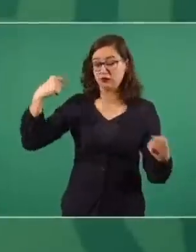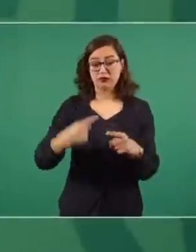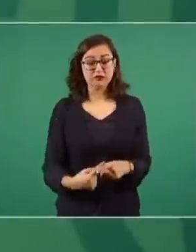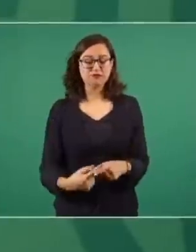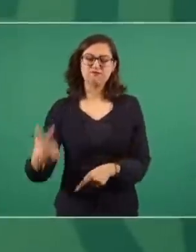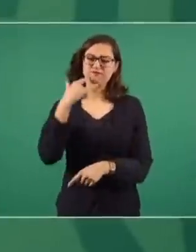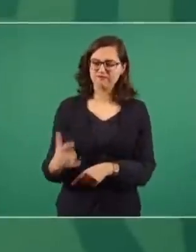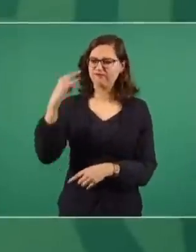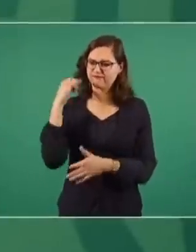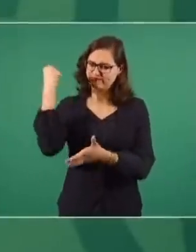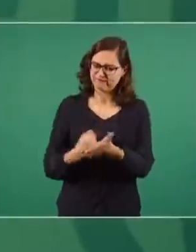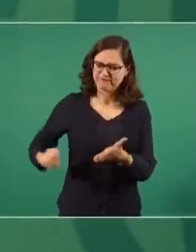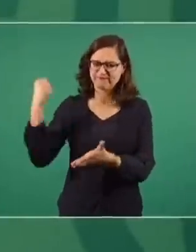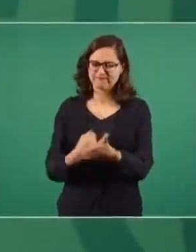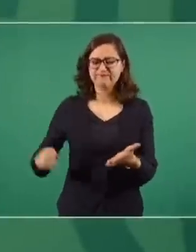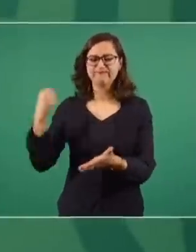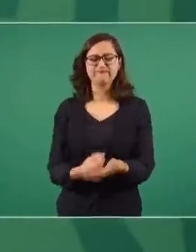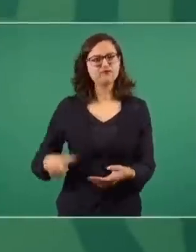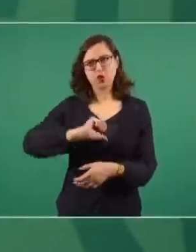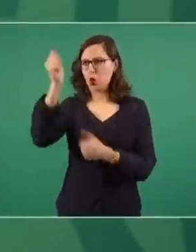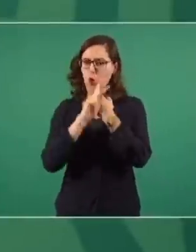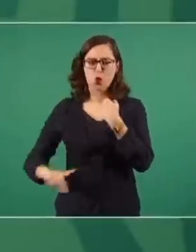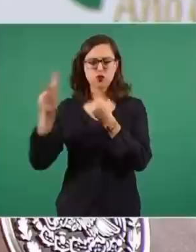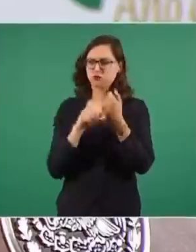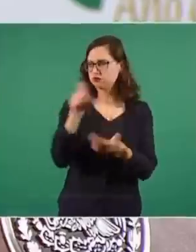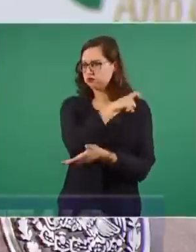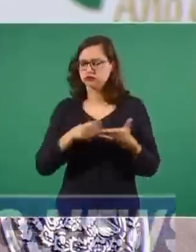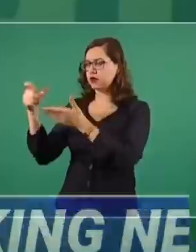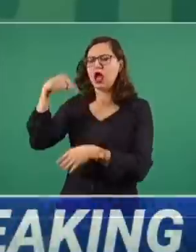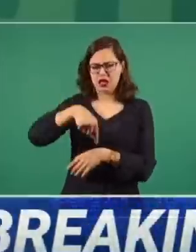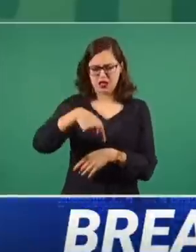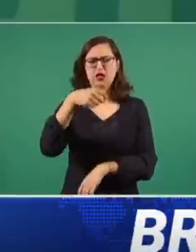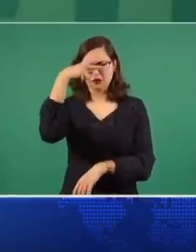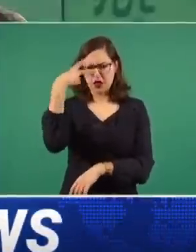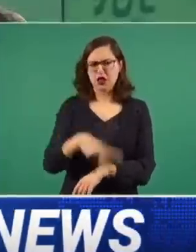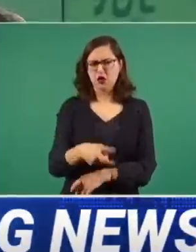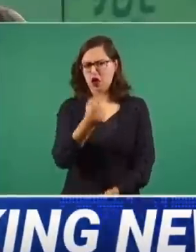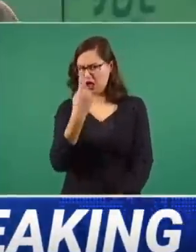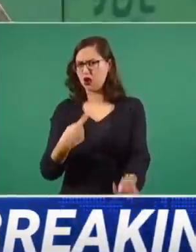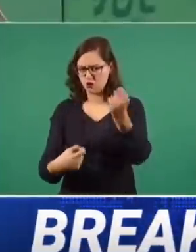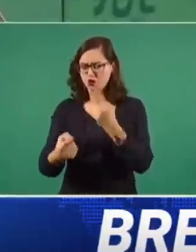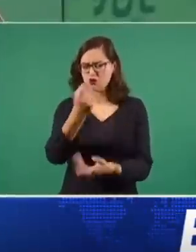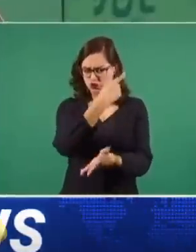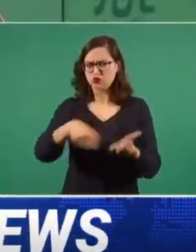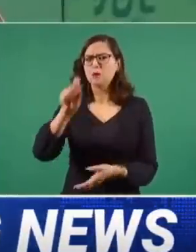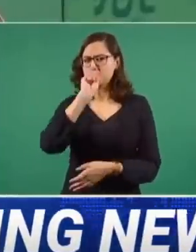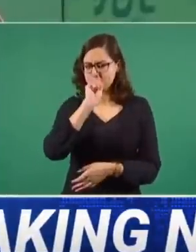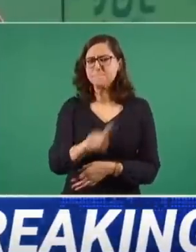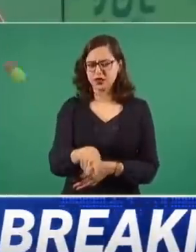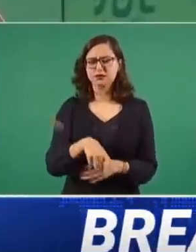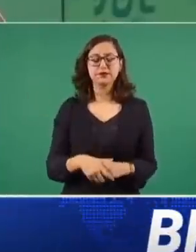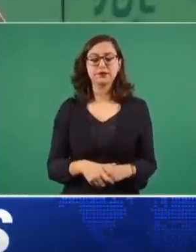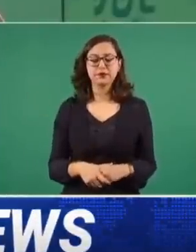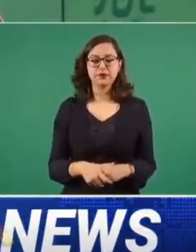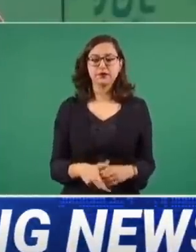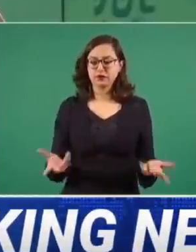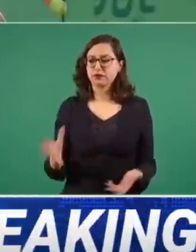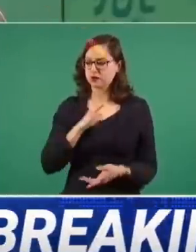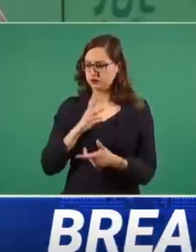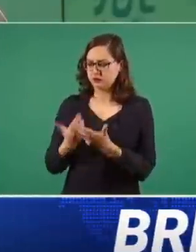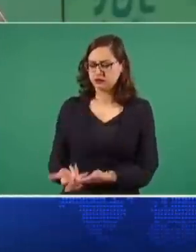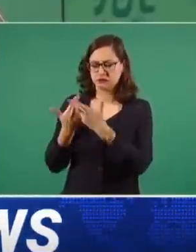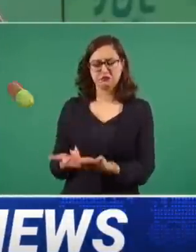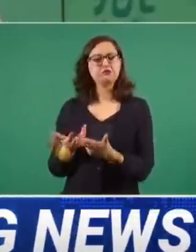avanzar en el propósito de comprar los medicamentos en el extranjero. Ya se tiene abasto de medicamentos, ya se tienen los